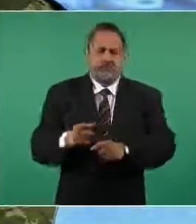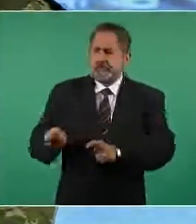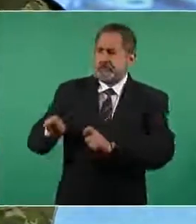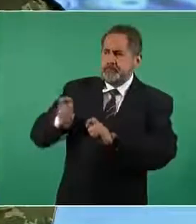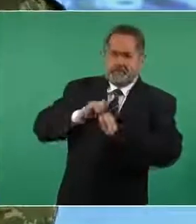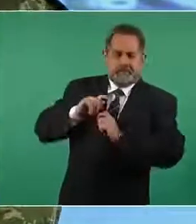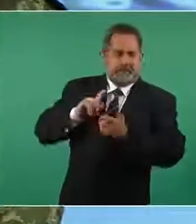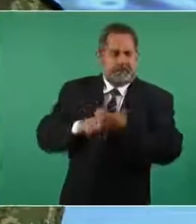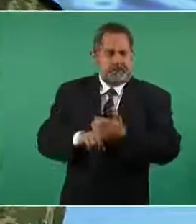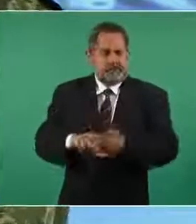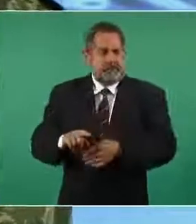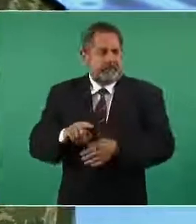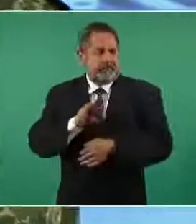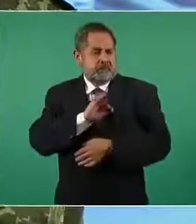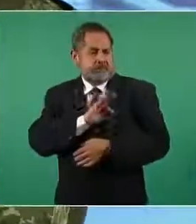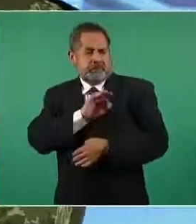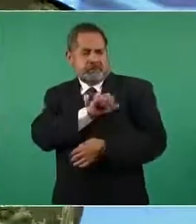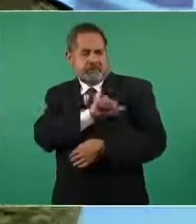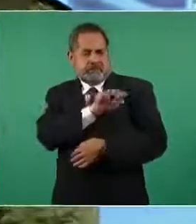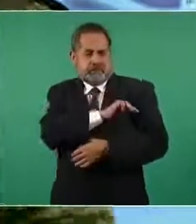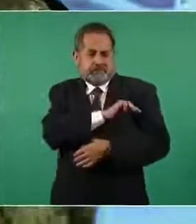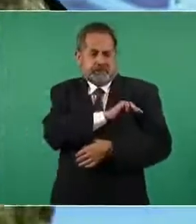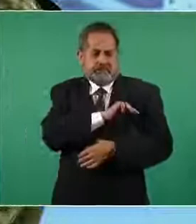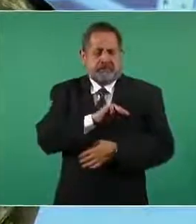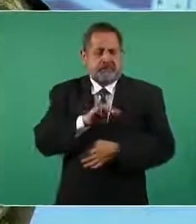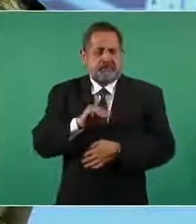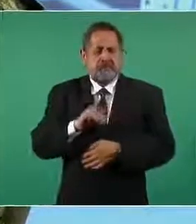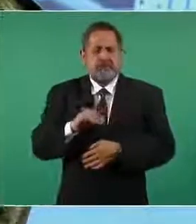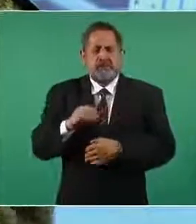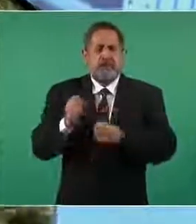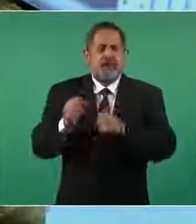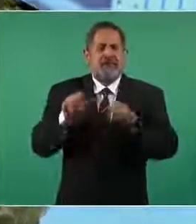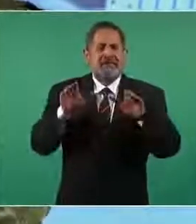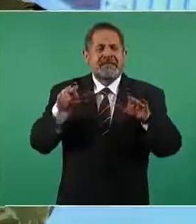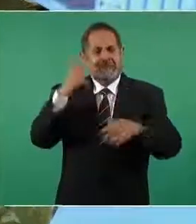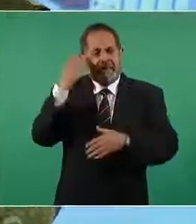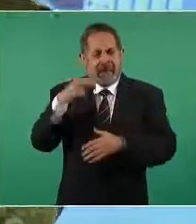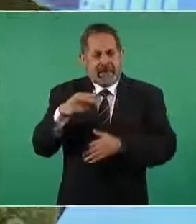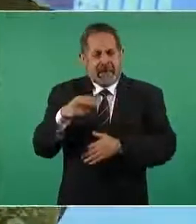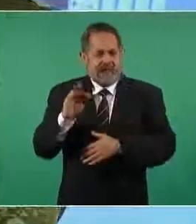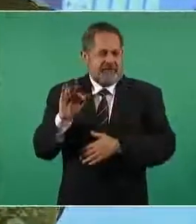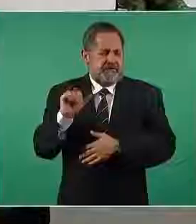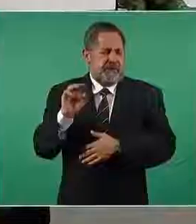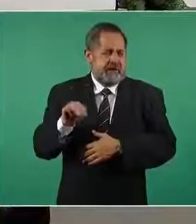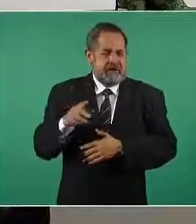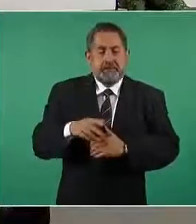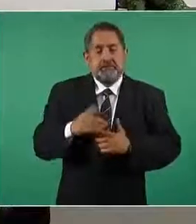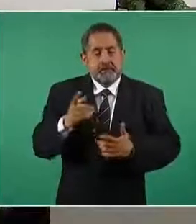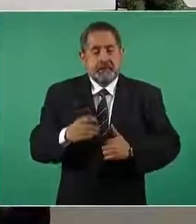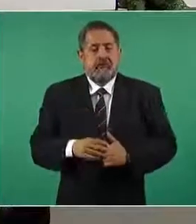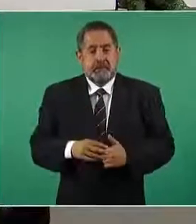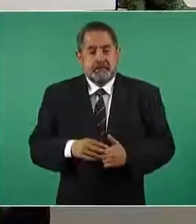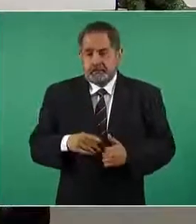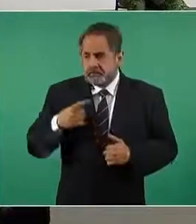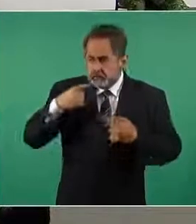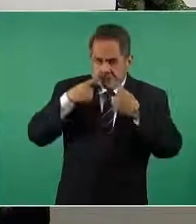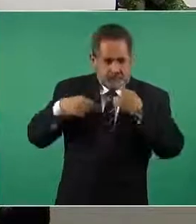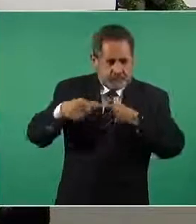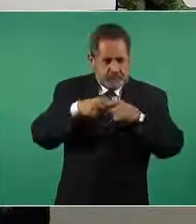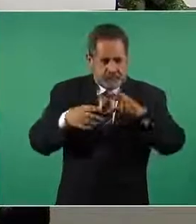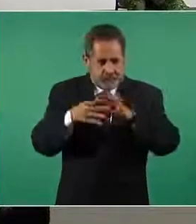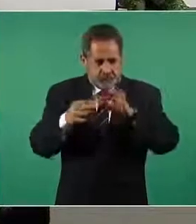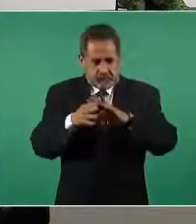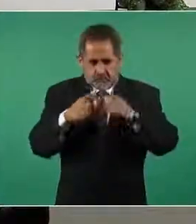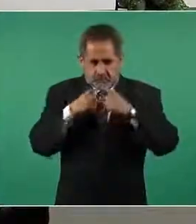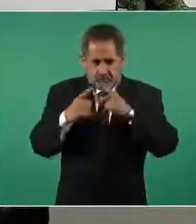fuerza aérea y debo de agregar también que alineamos ahora la gran capacidad de trabajo y adiestramiento de